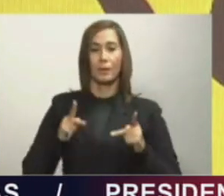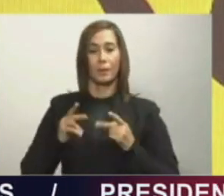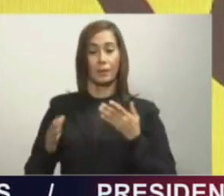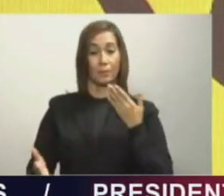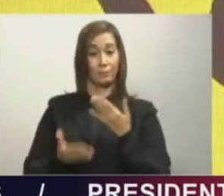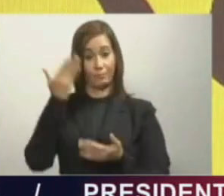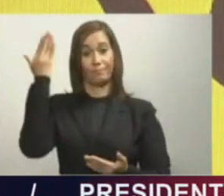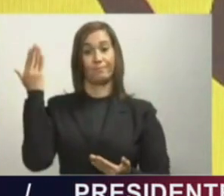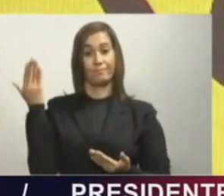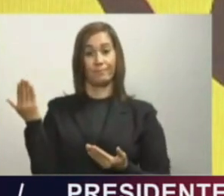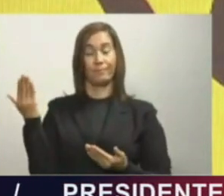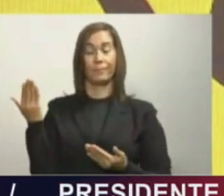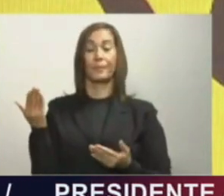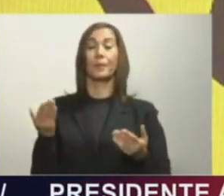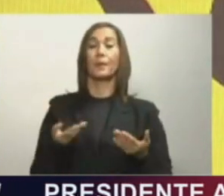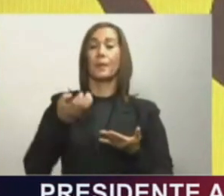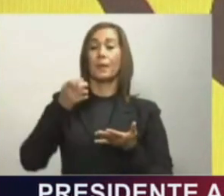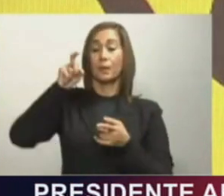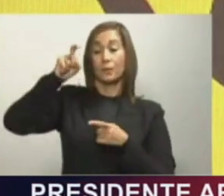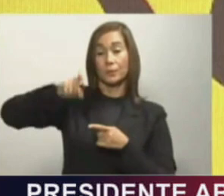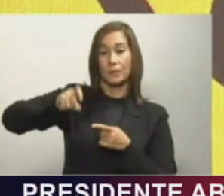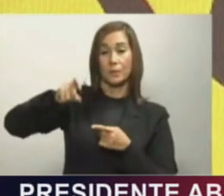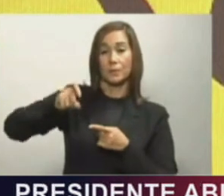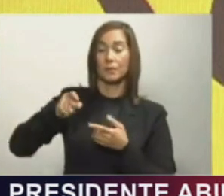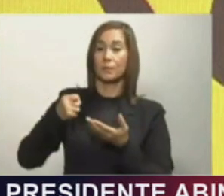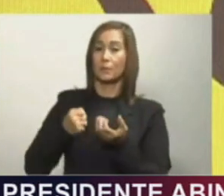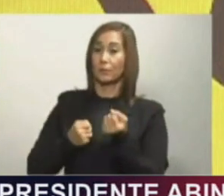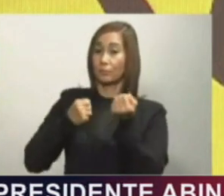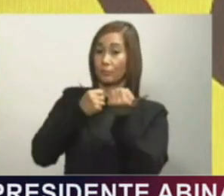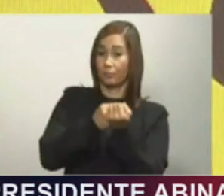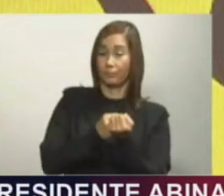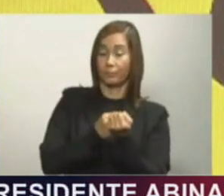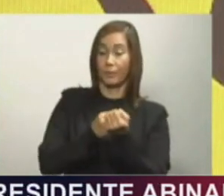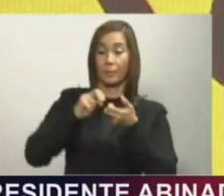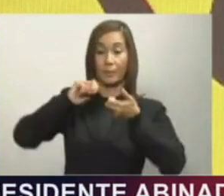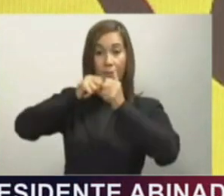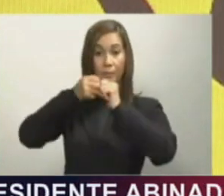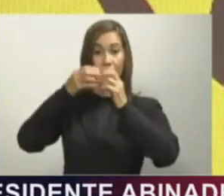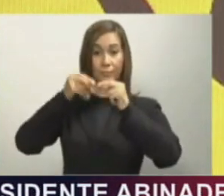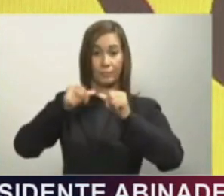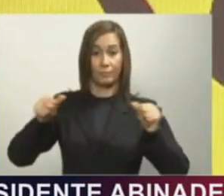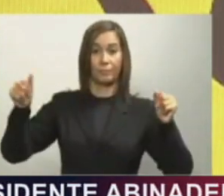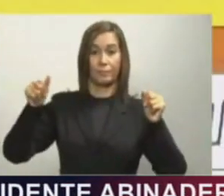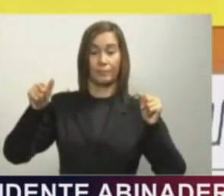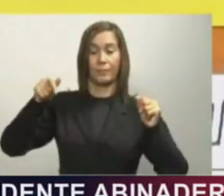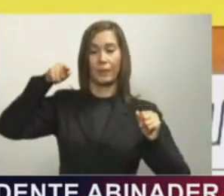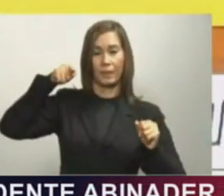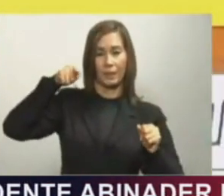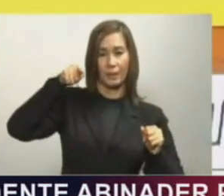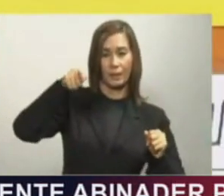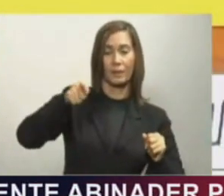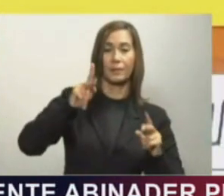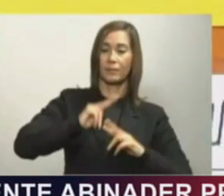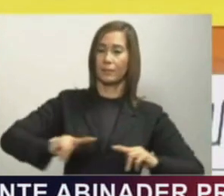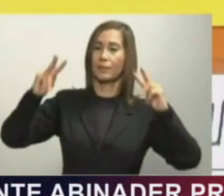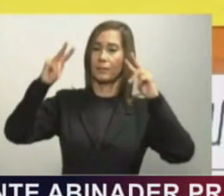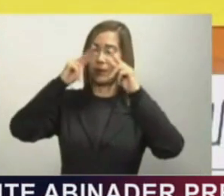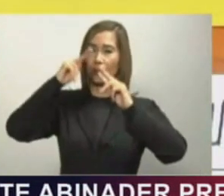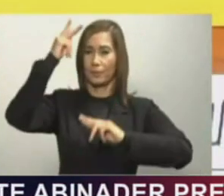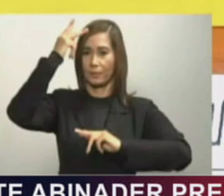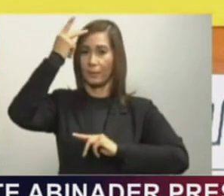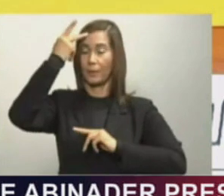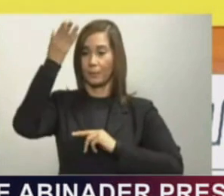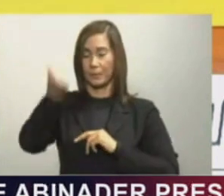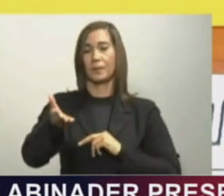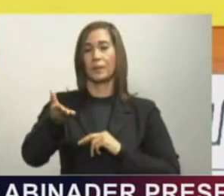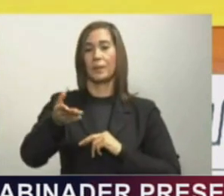para atender sus necesidades y para resolver sus problemas. Ese es el real valor de la política y ese